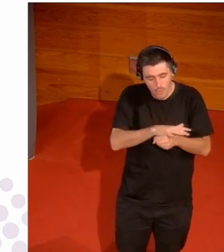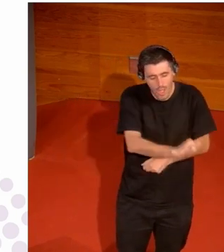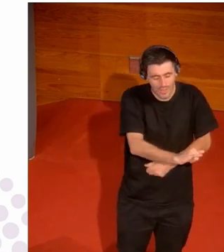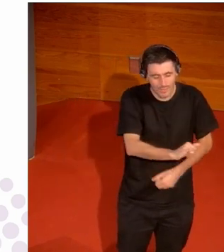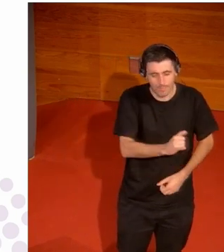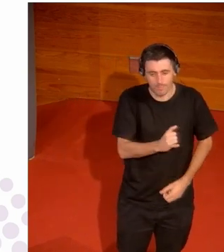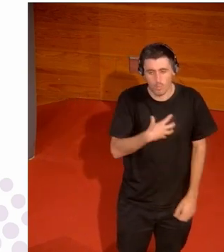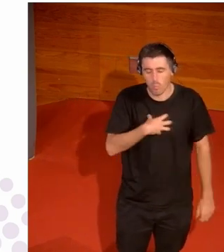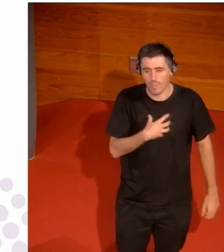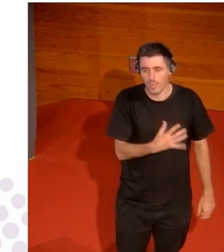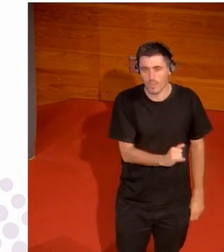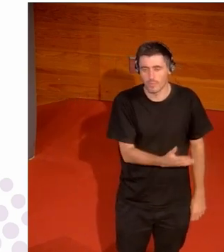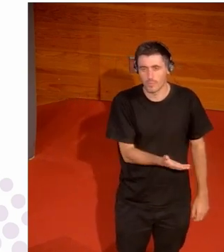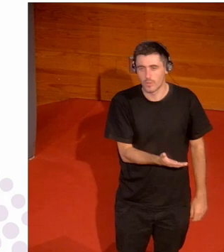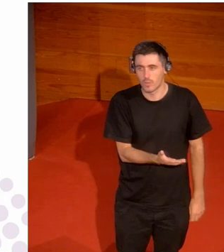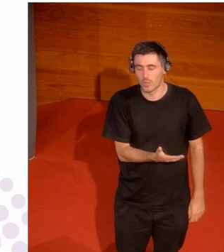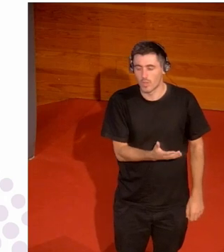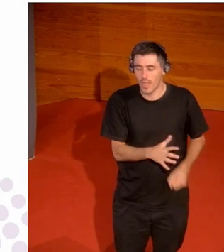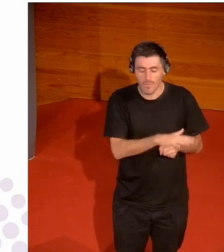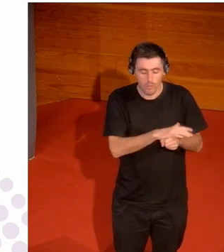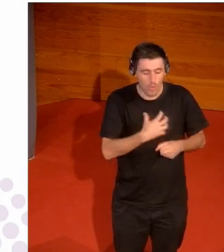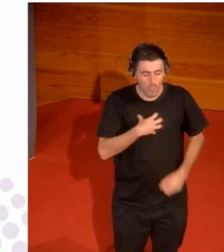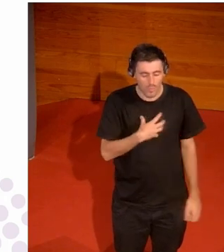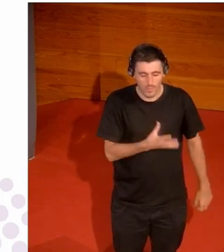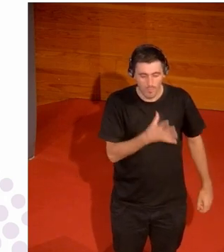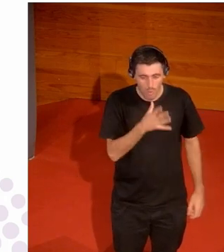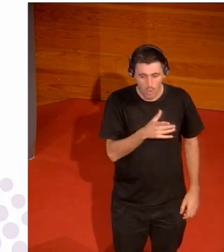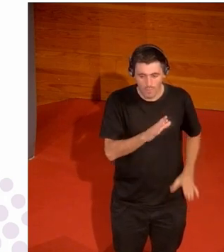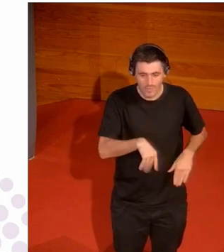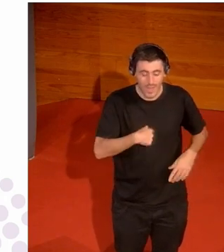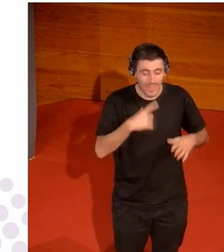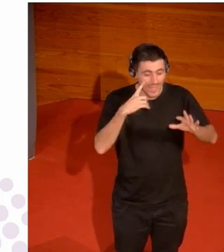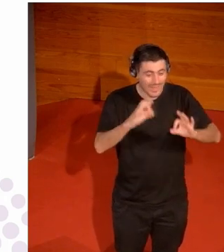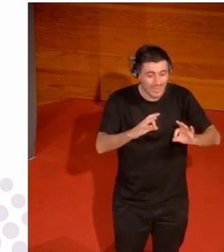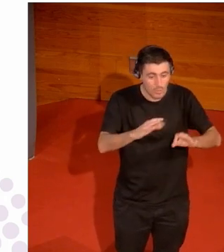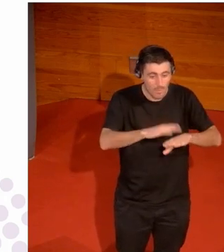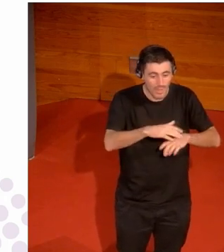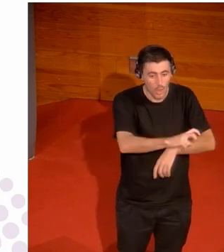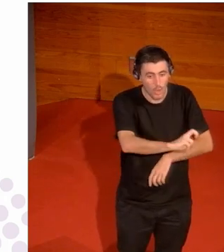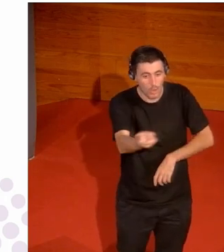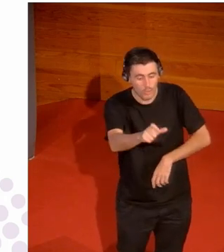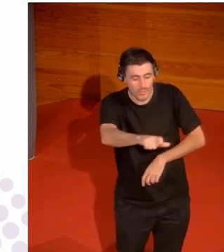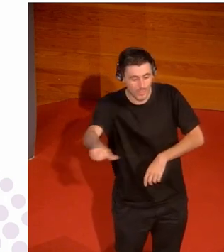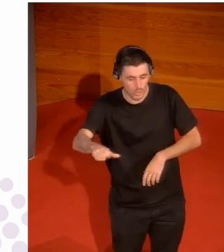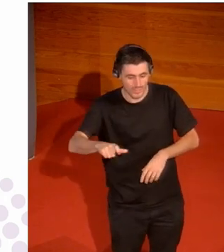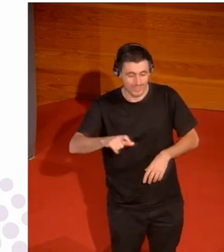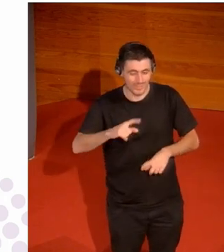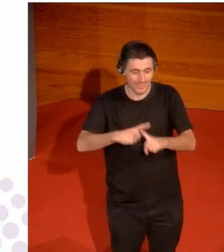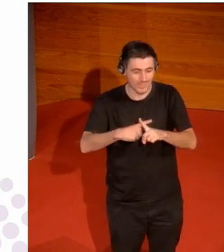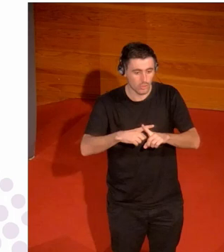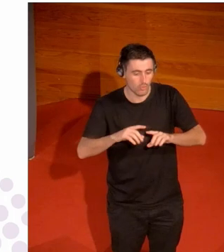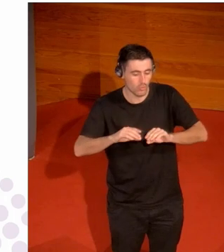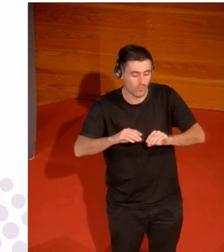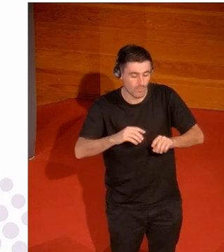pueden estar porque supone un riesgo para otras personas de su mismo sexo de ese sexo